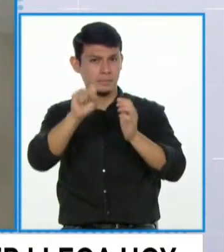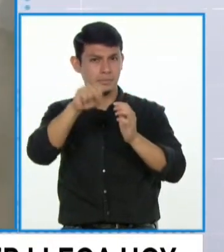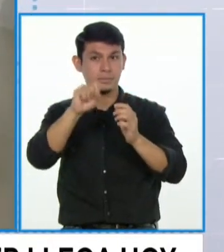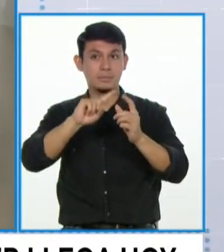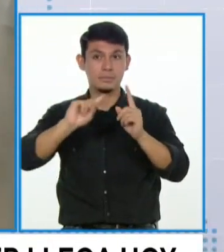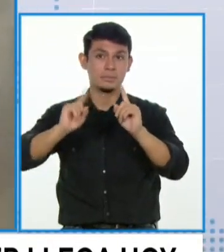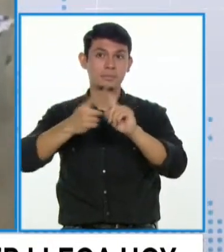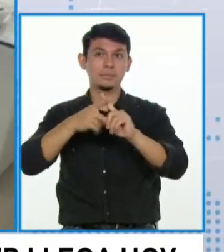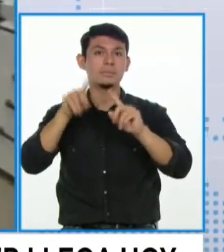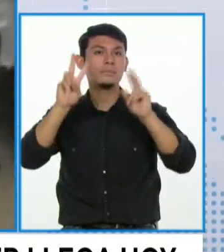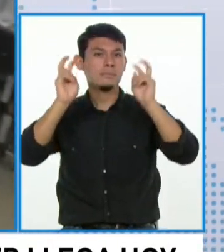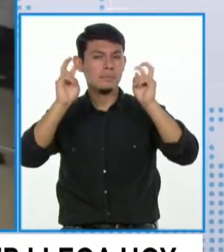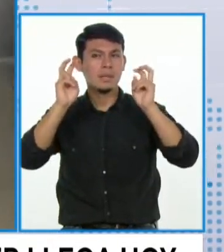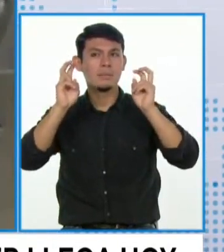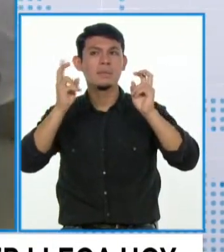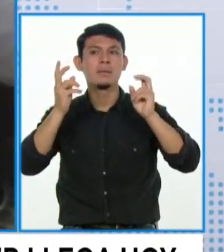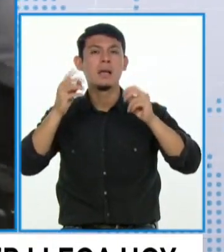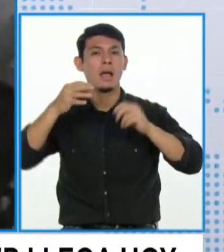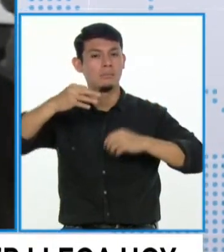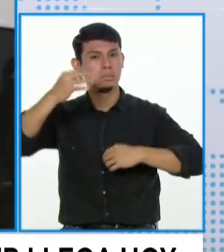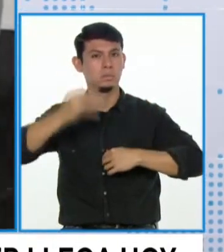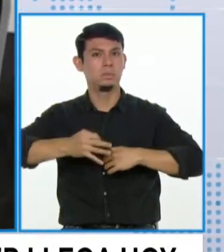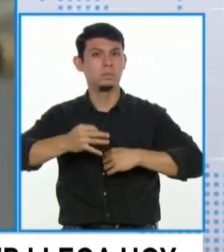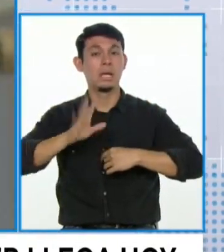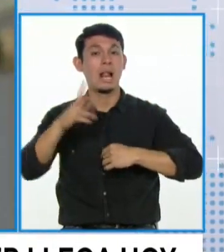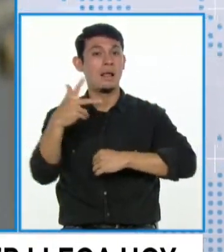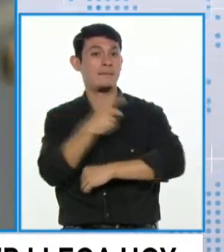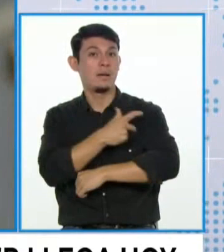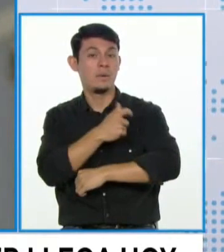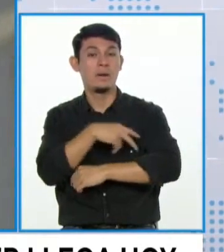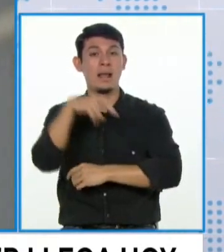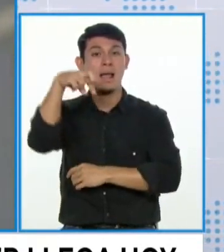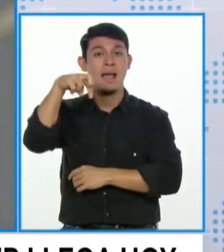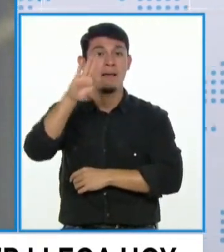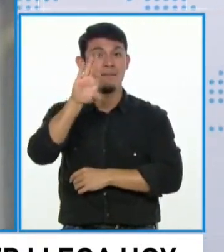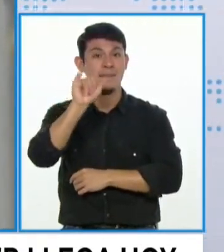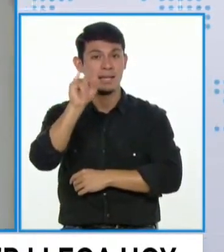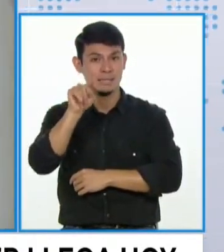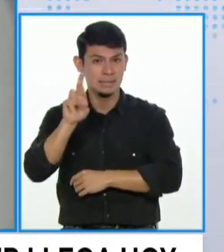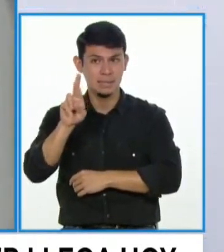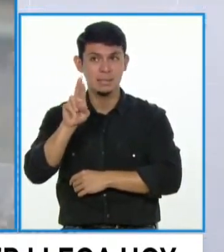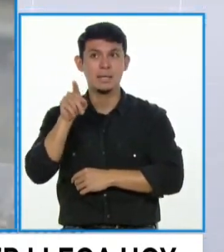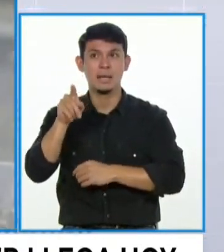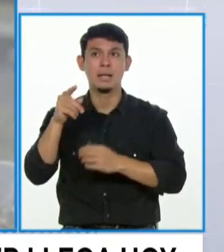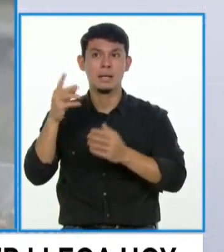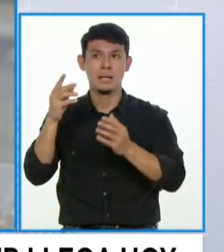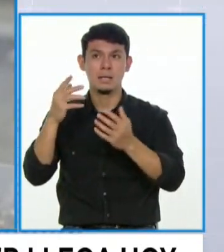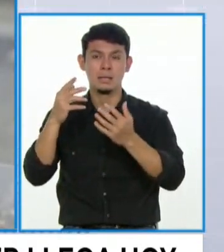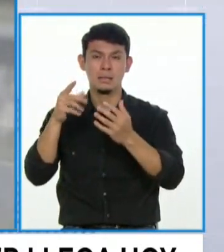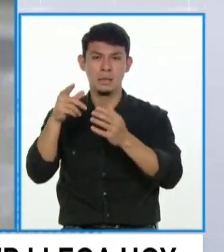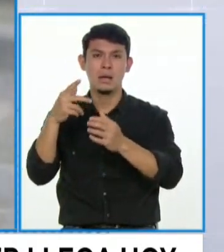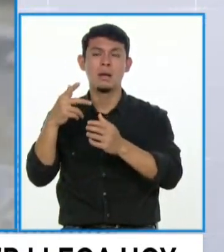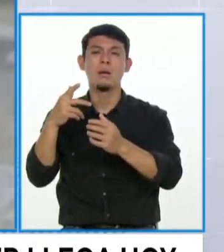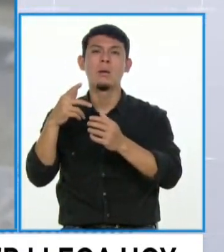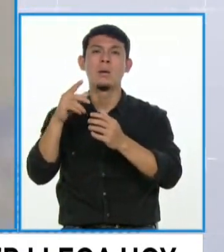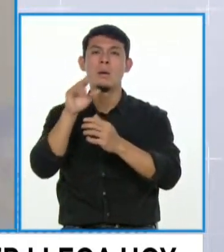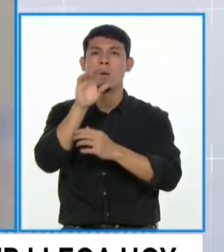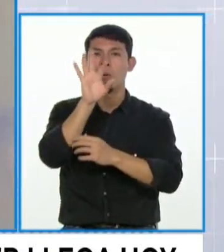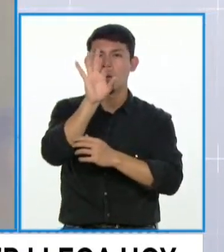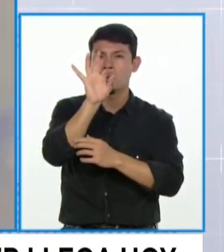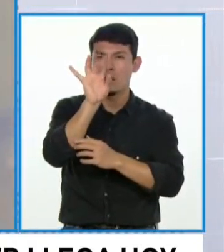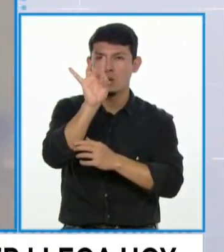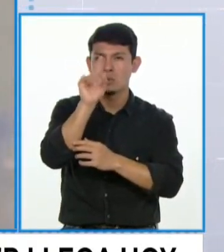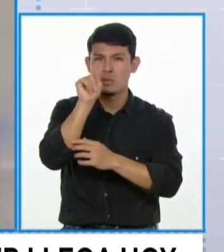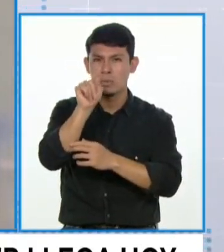es el tema de la eficacia. La eficacia de la vacuna de Pfizer es una vacuna que tiene reportada una eficacia de 88.9